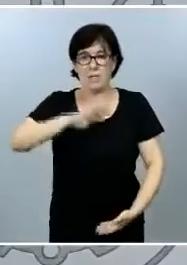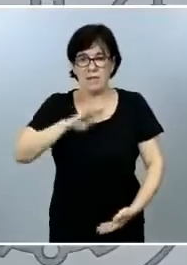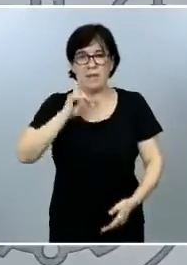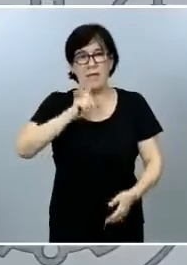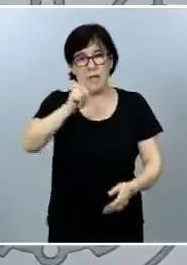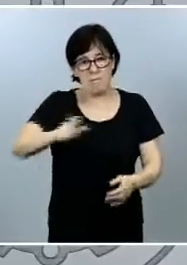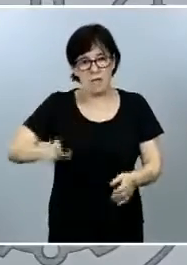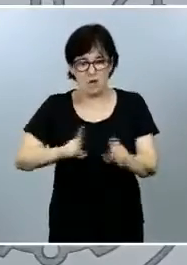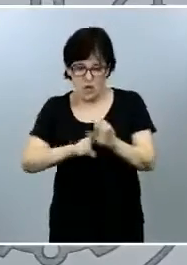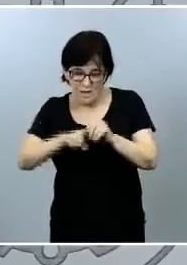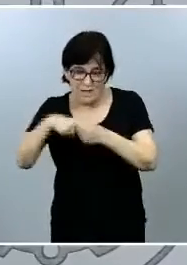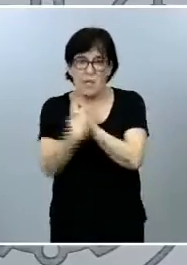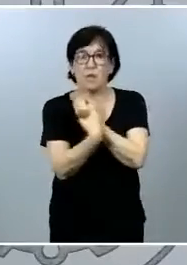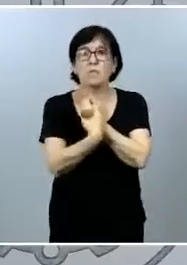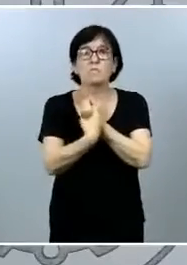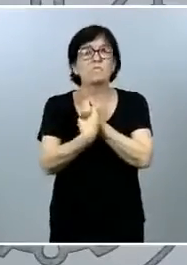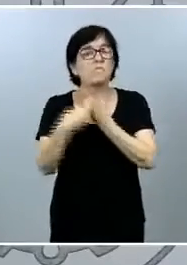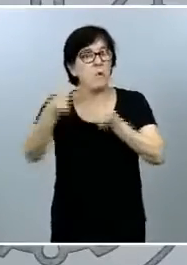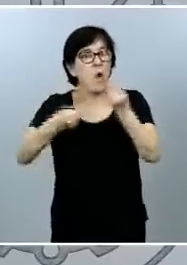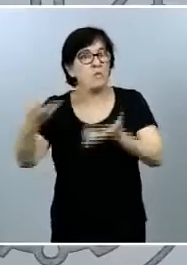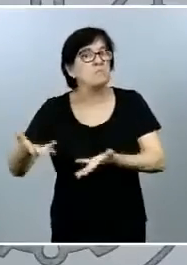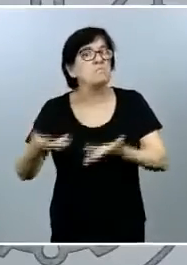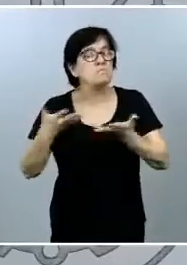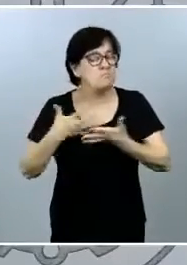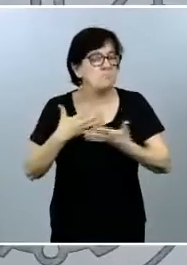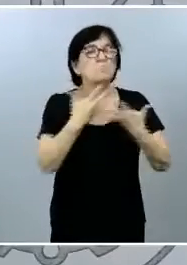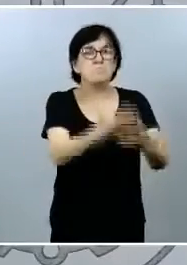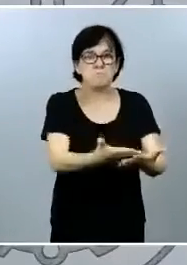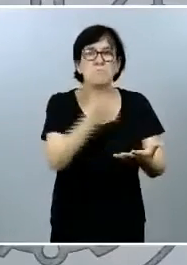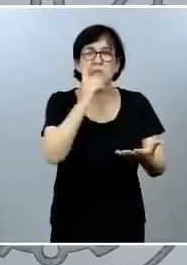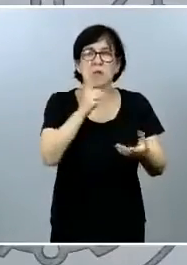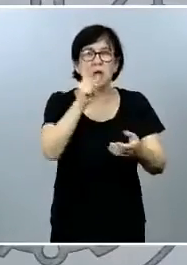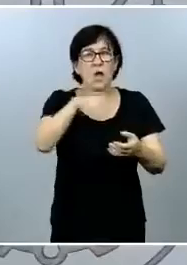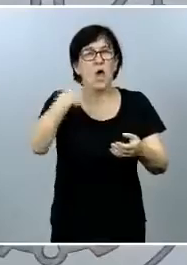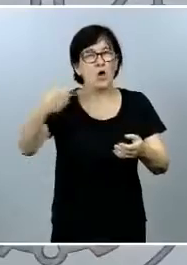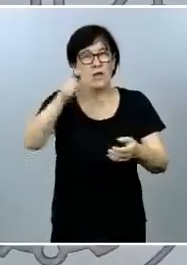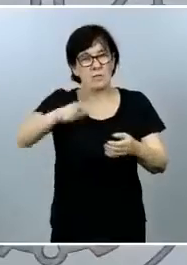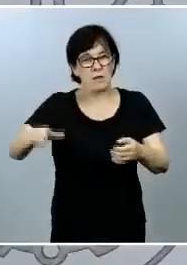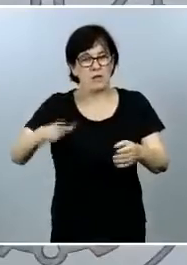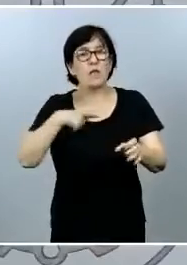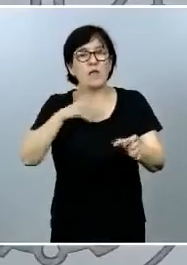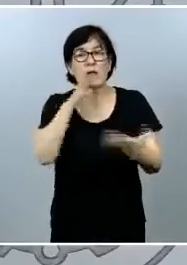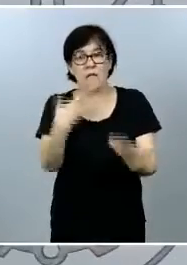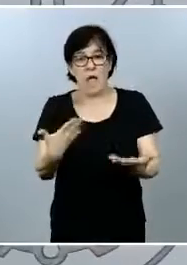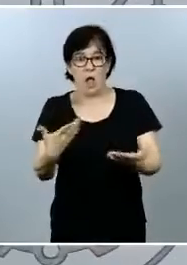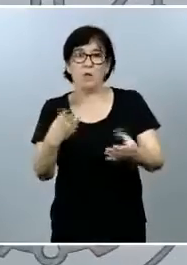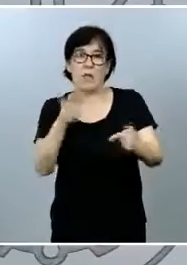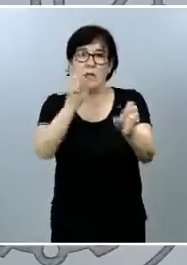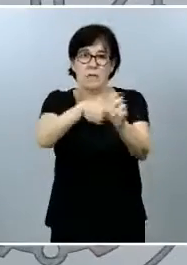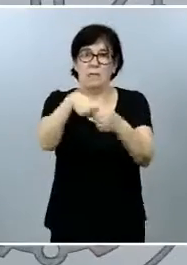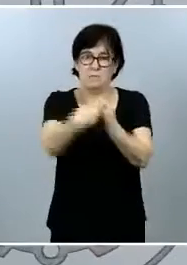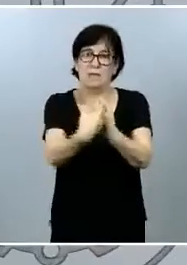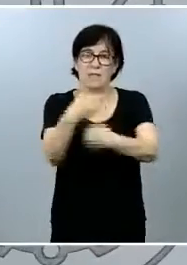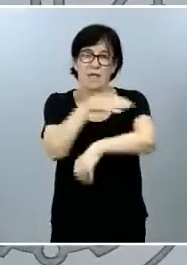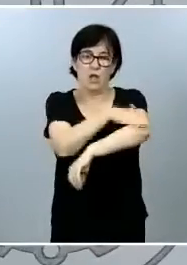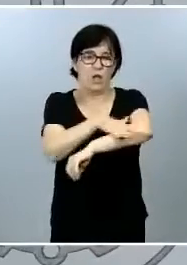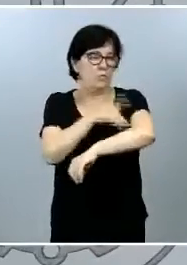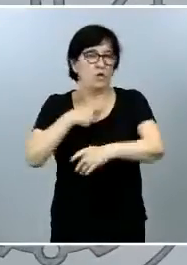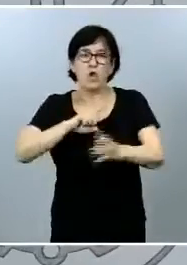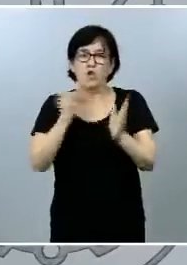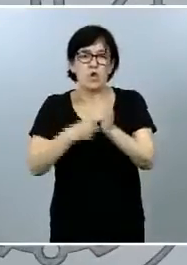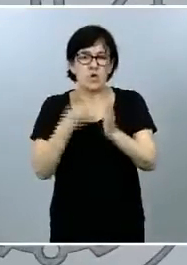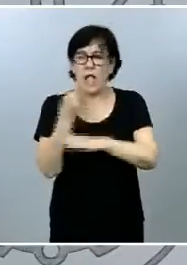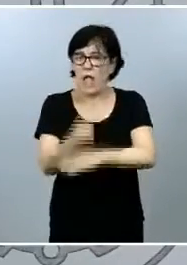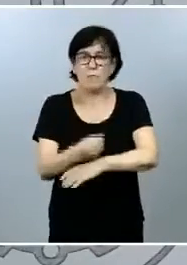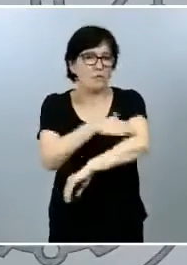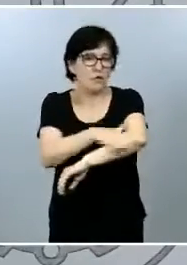conforman así lo hizo igual que lo hicieron otras personas independientes que participan de nuestro gobierno por tanto total apoyo al ministro